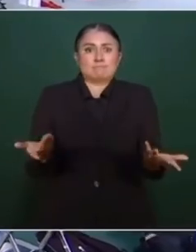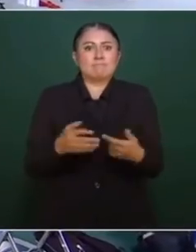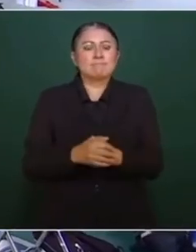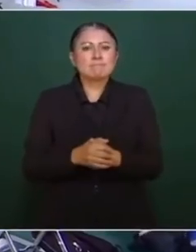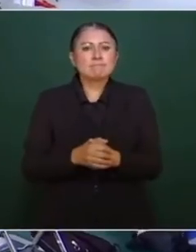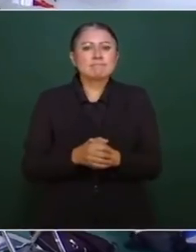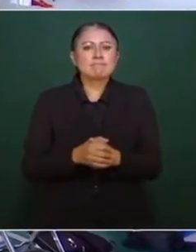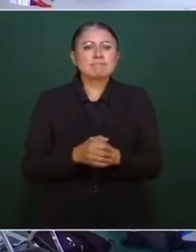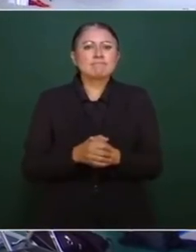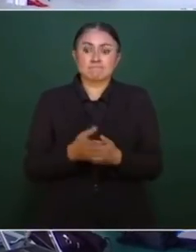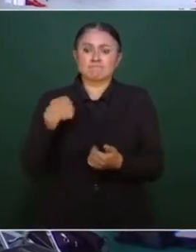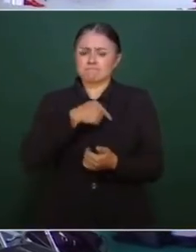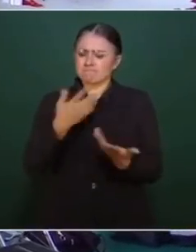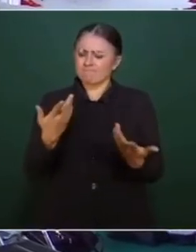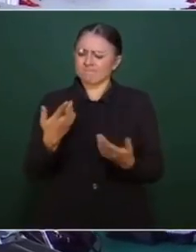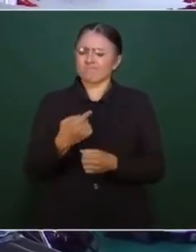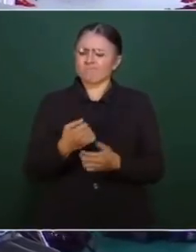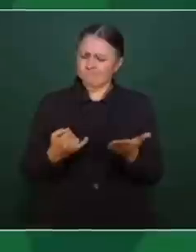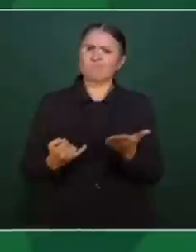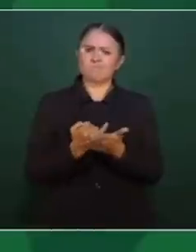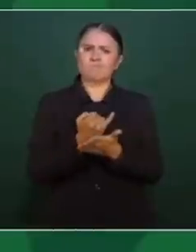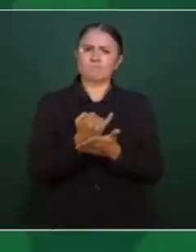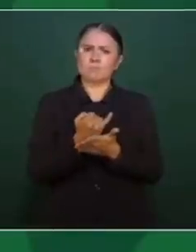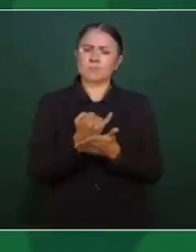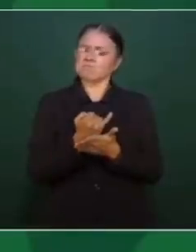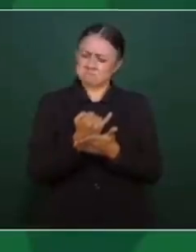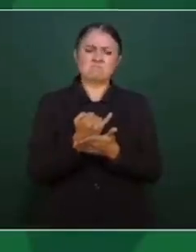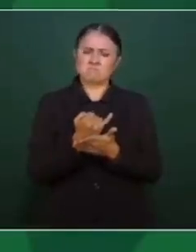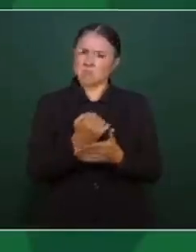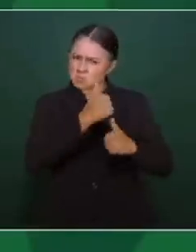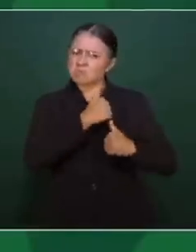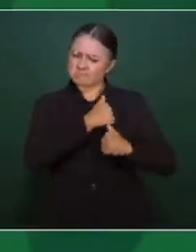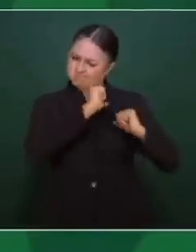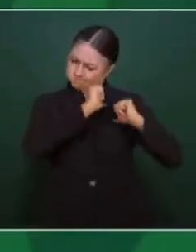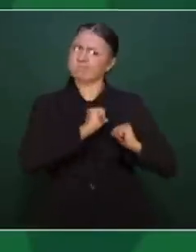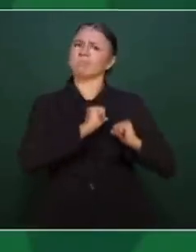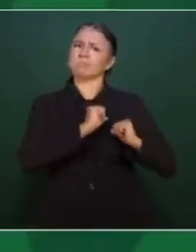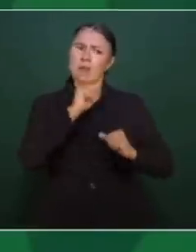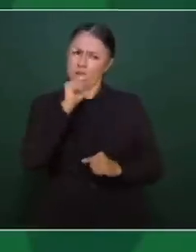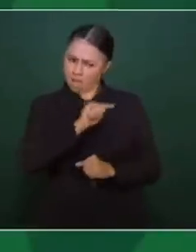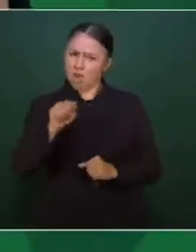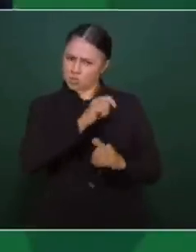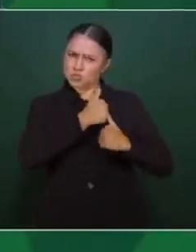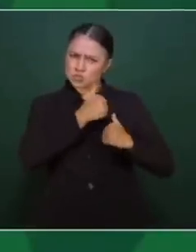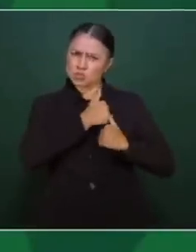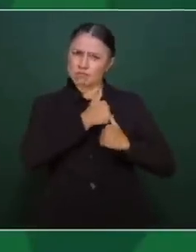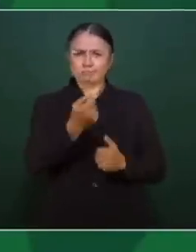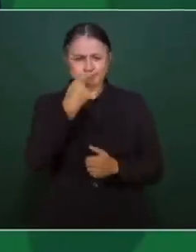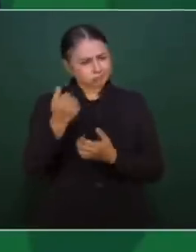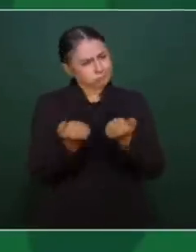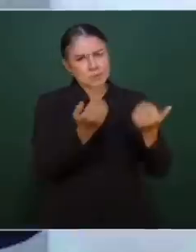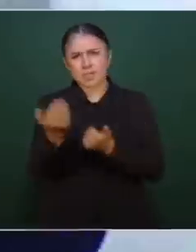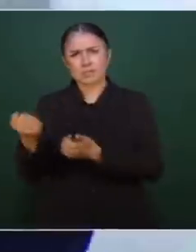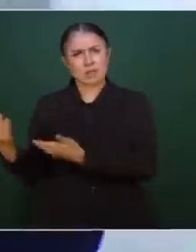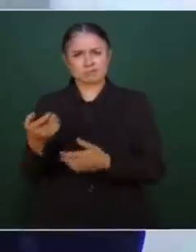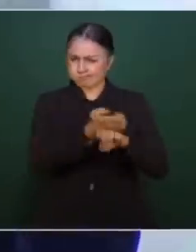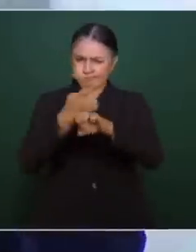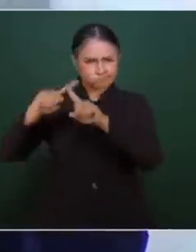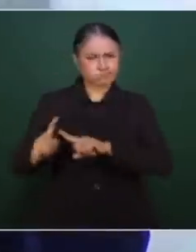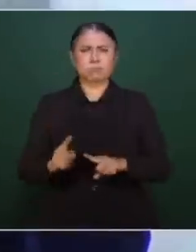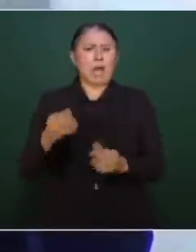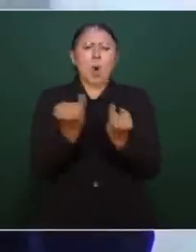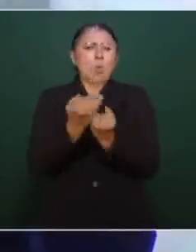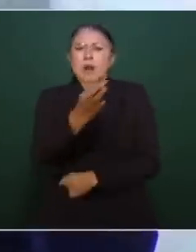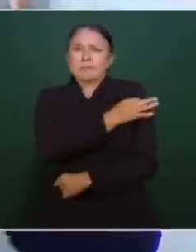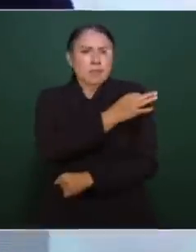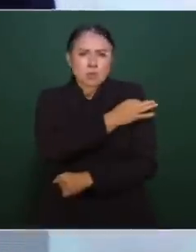tomamos la decisión de que las Fuerzas Armadas se hagan cargo de la distribución de los medicamentos. Así como estamos distribuyendo las vacunas,